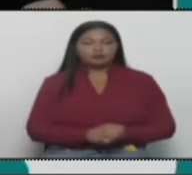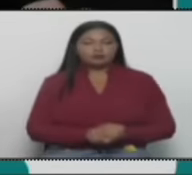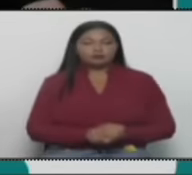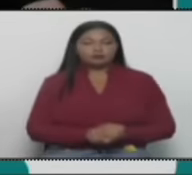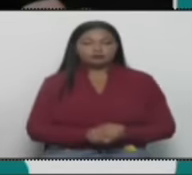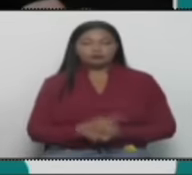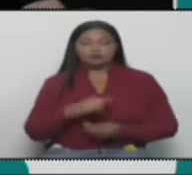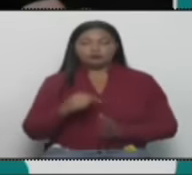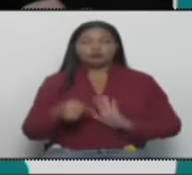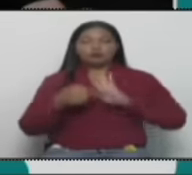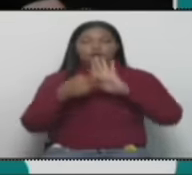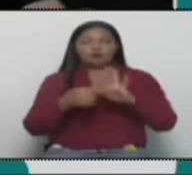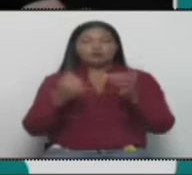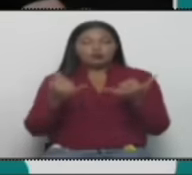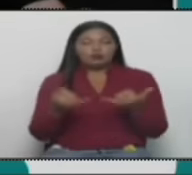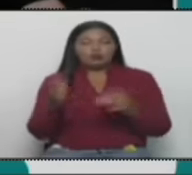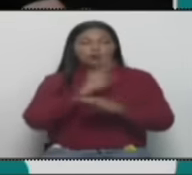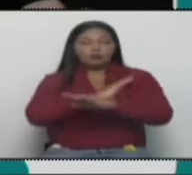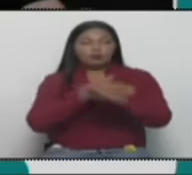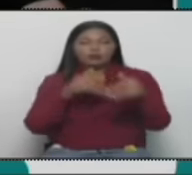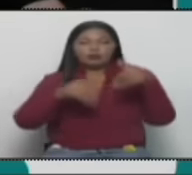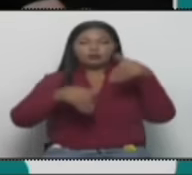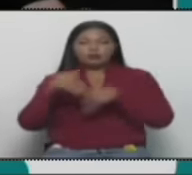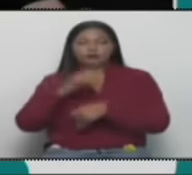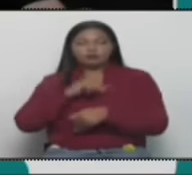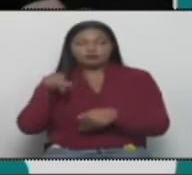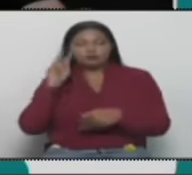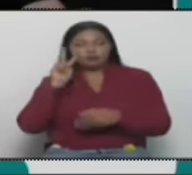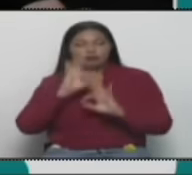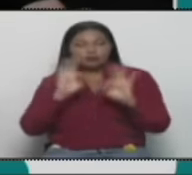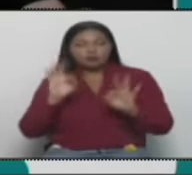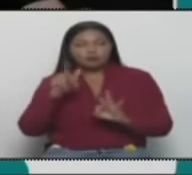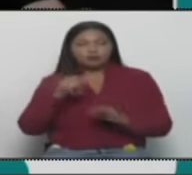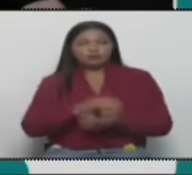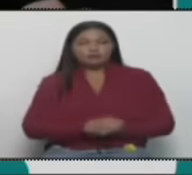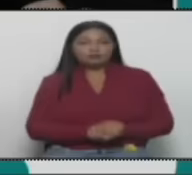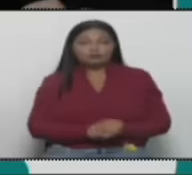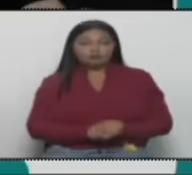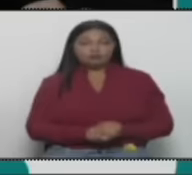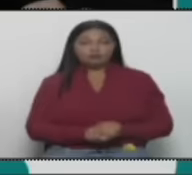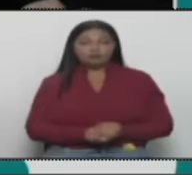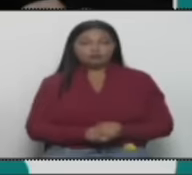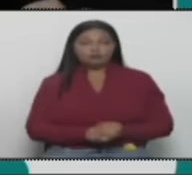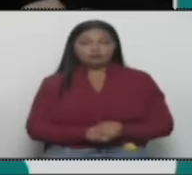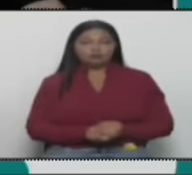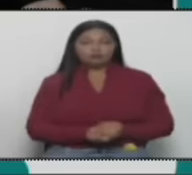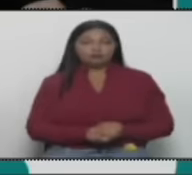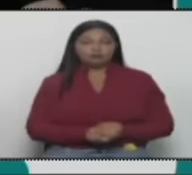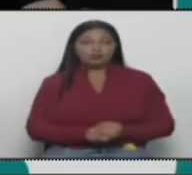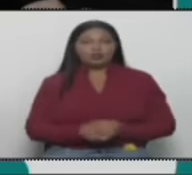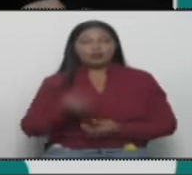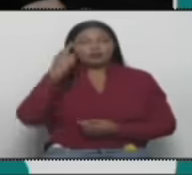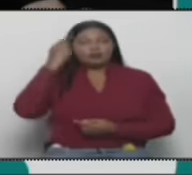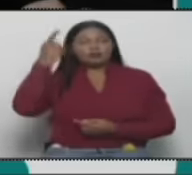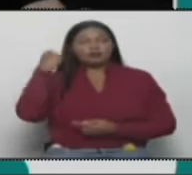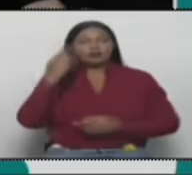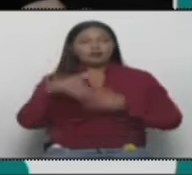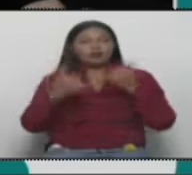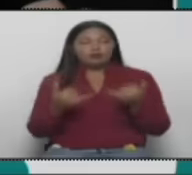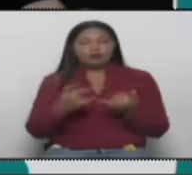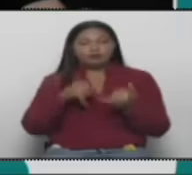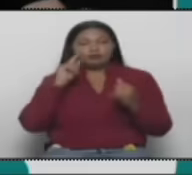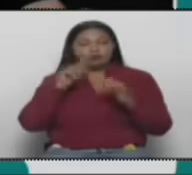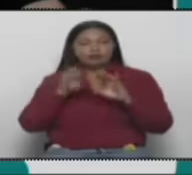manifestado el poder electoral, quien también es de advertir, creo que fue el día de ayer, se produjo una